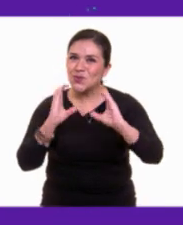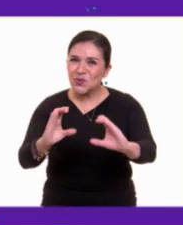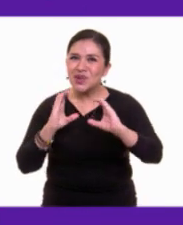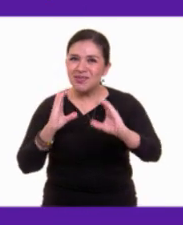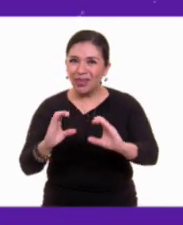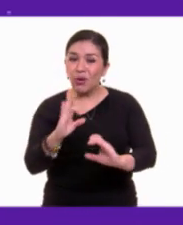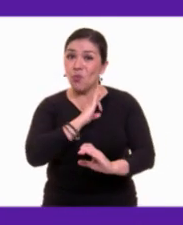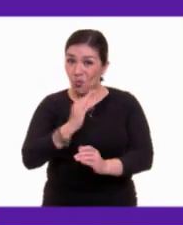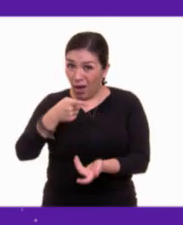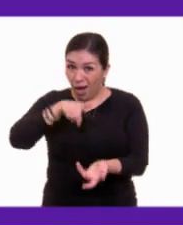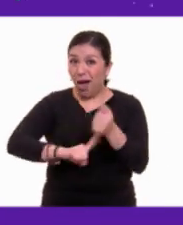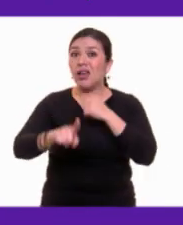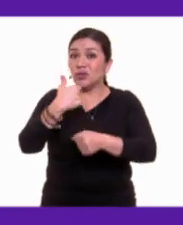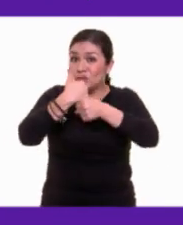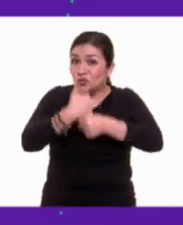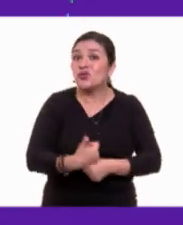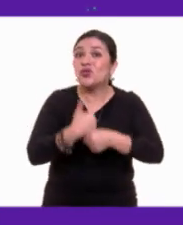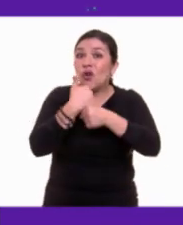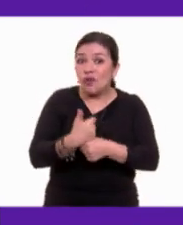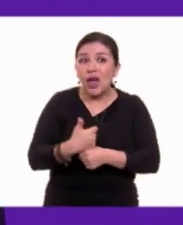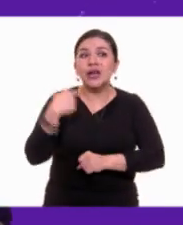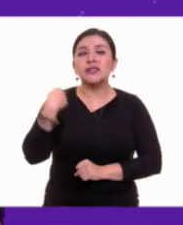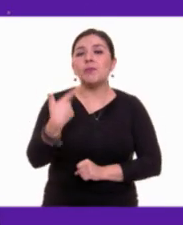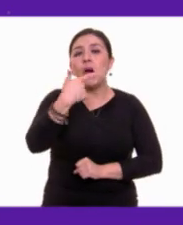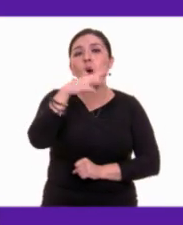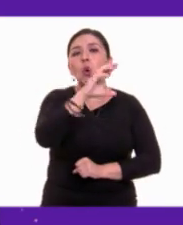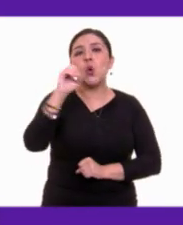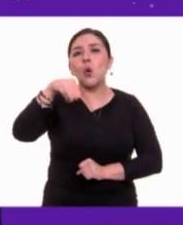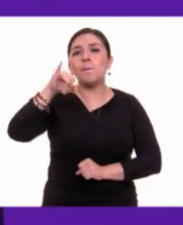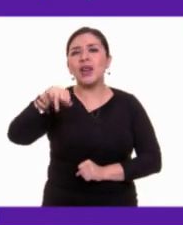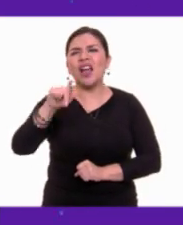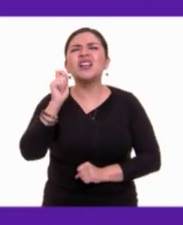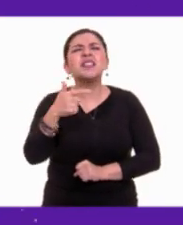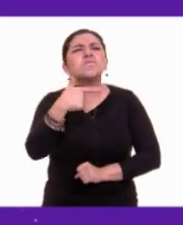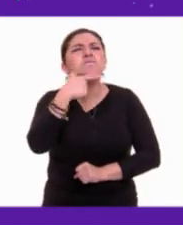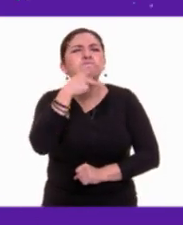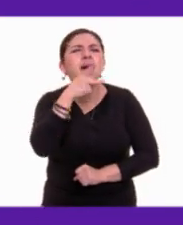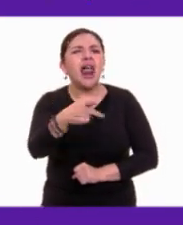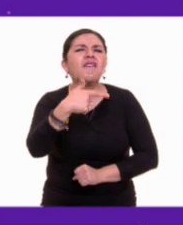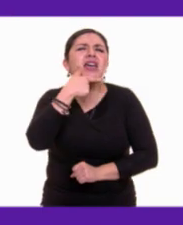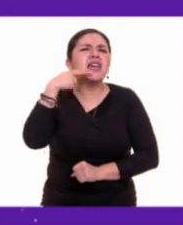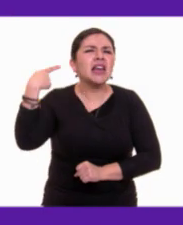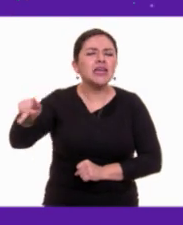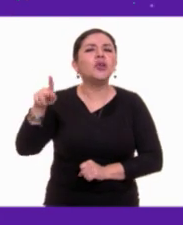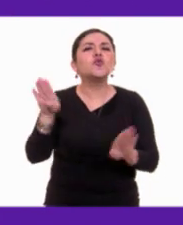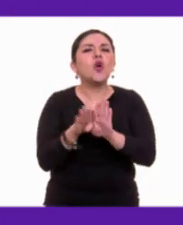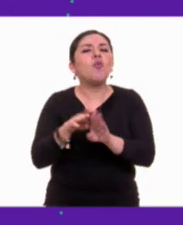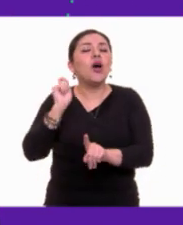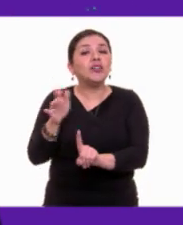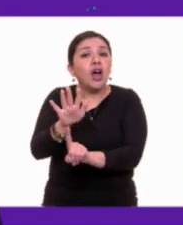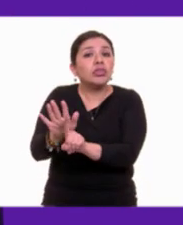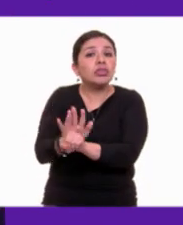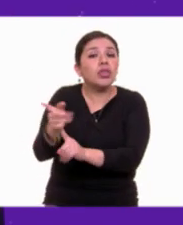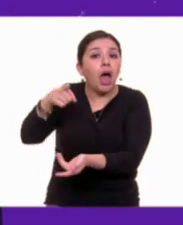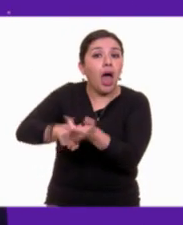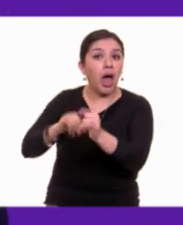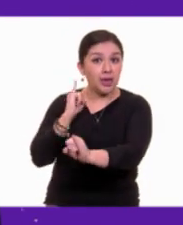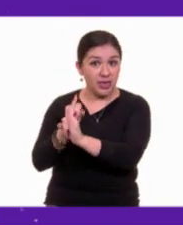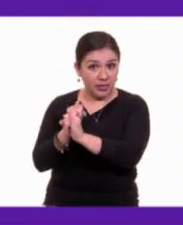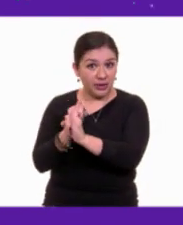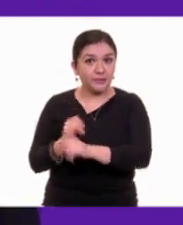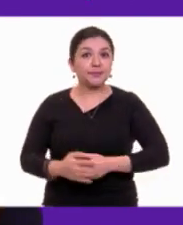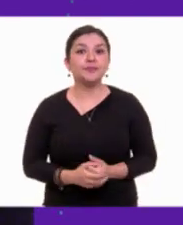Ya que podrías estar siendo víctima de grooming, que es una palabra usada para señalar el acoso sexual en los medios